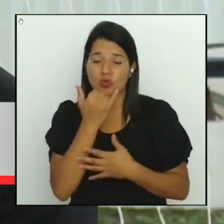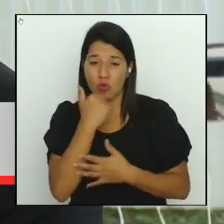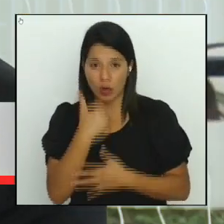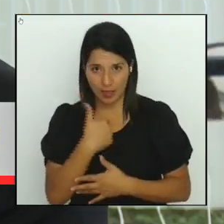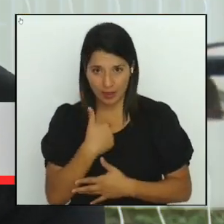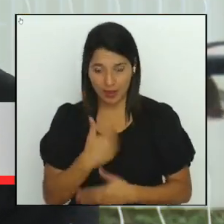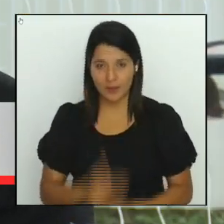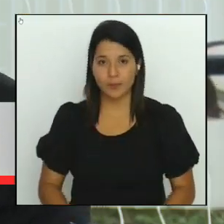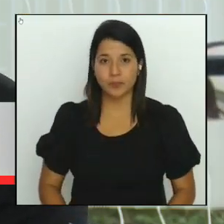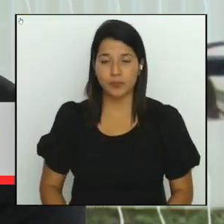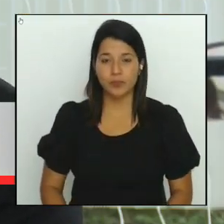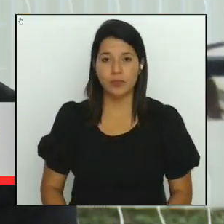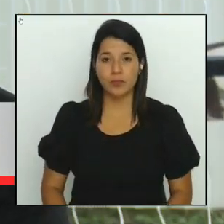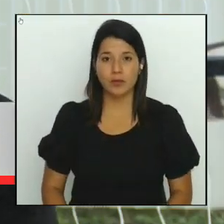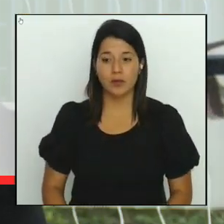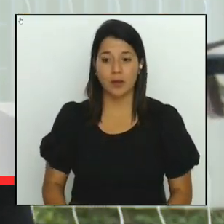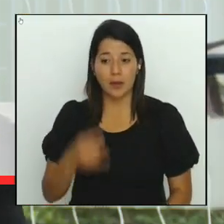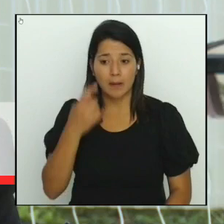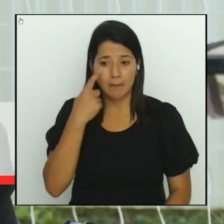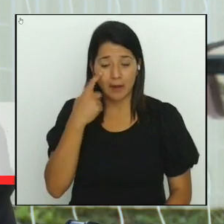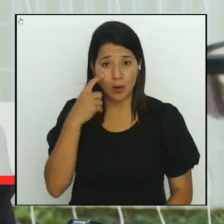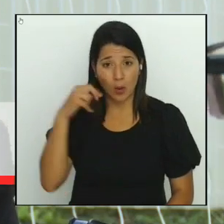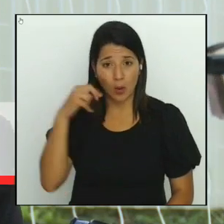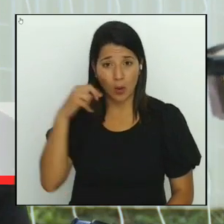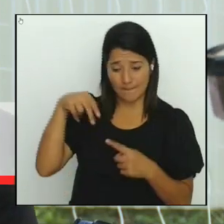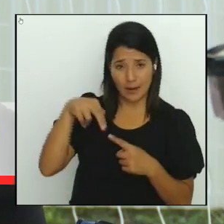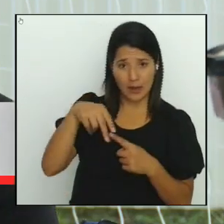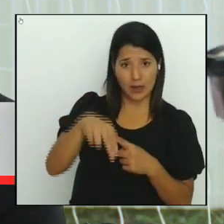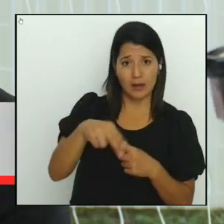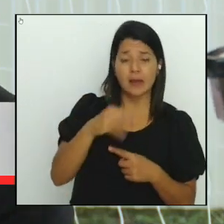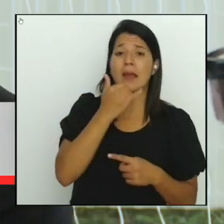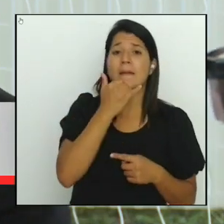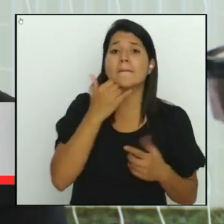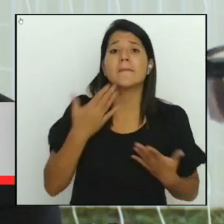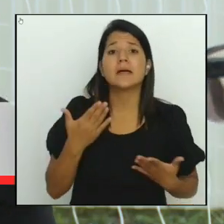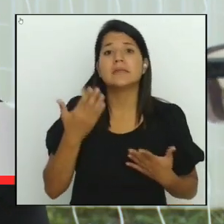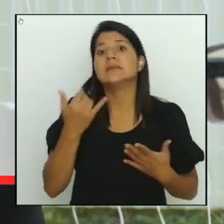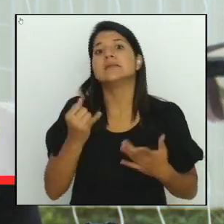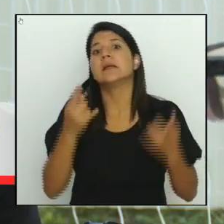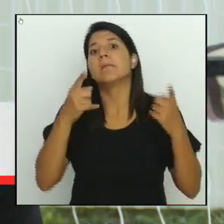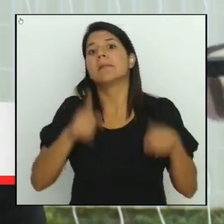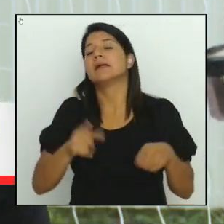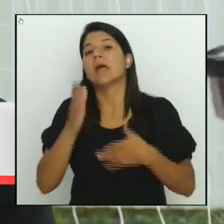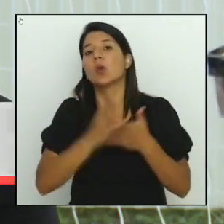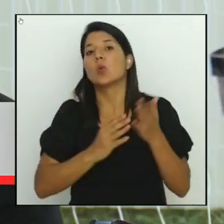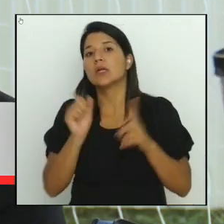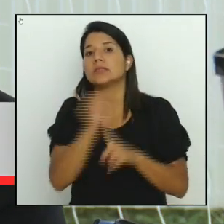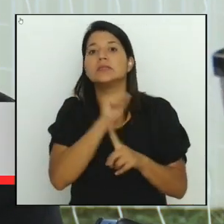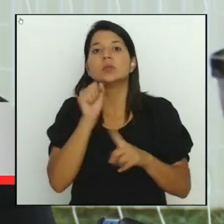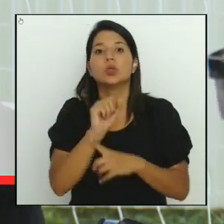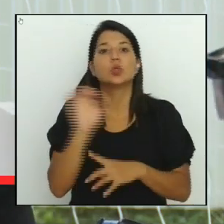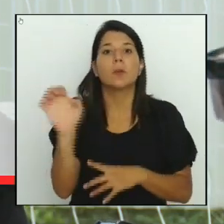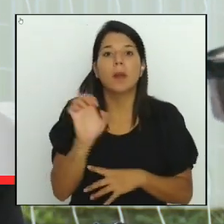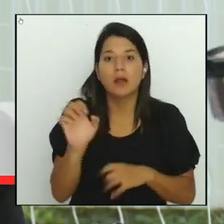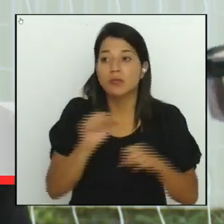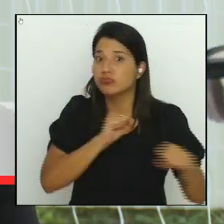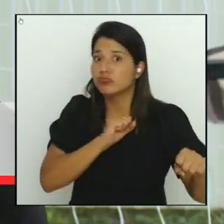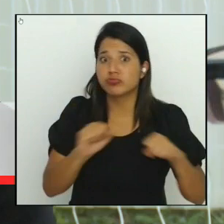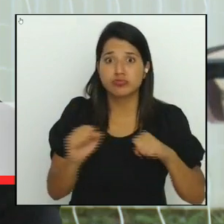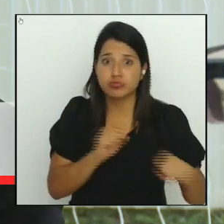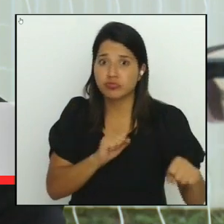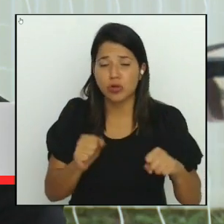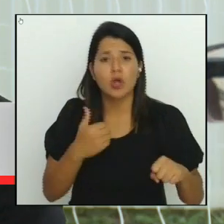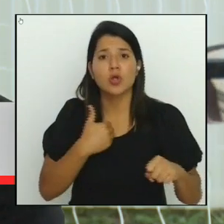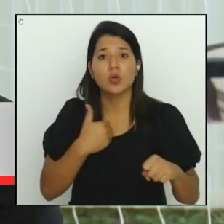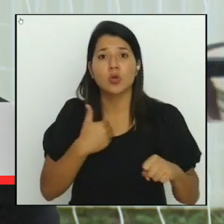las gradas. ¿Qué pasa si hubiéramos tenido una situación de crisis, un terremoto en ese momento y tuviésemos que haber evacuado desde el cuarto piso